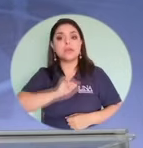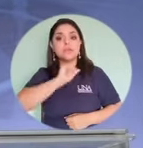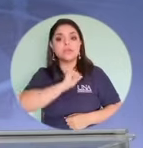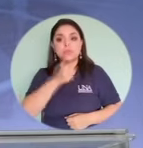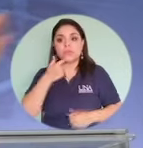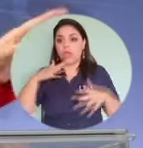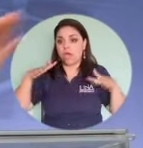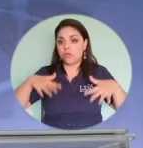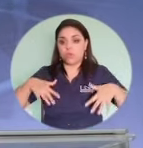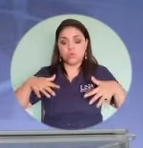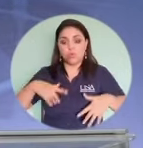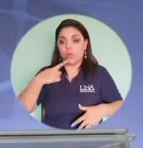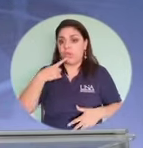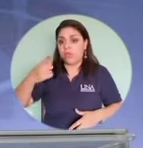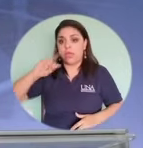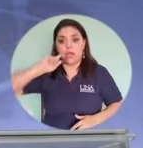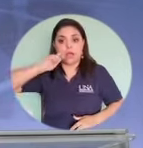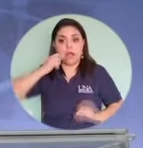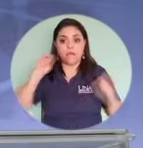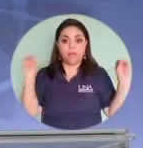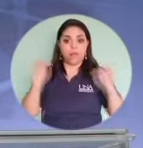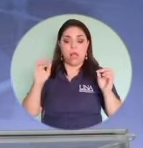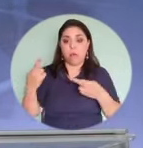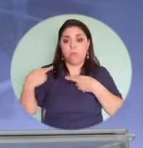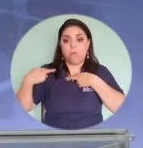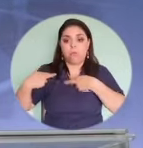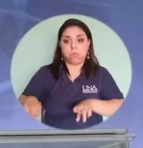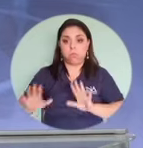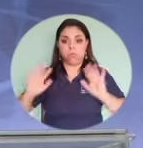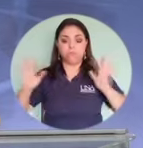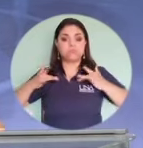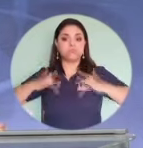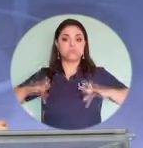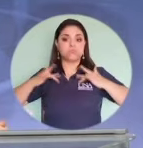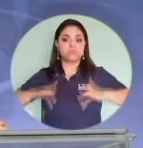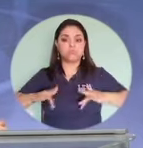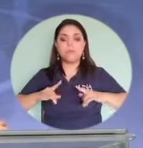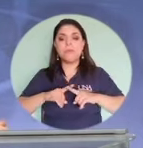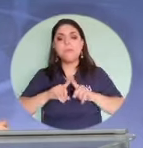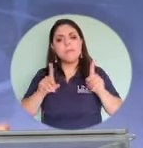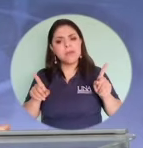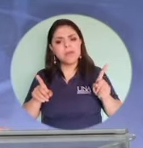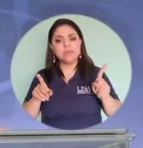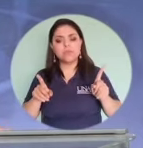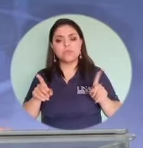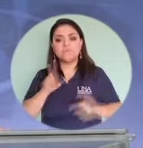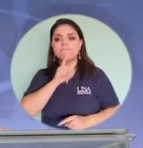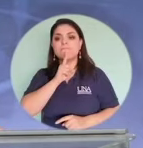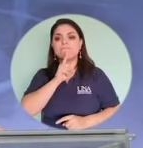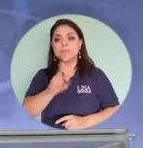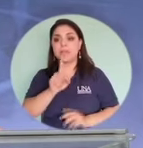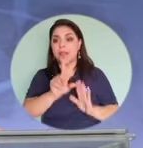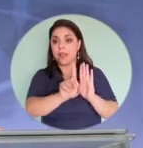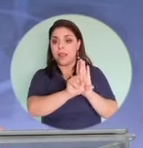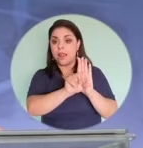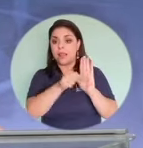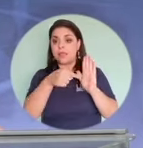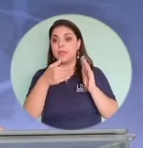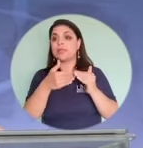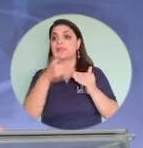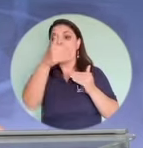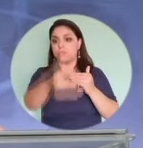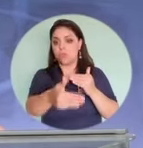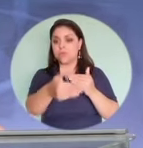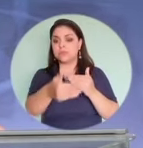yo no le di la clave a nadie, entonces no es mi responsabilidad. Sin embargo, normativa que se generó